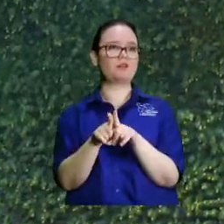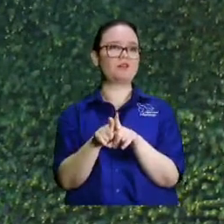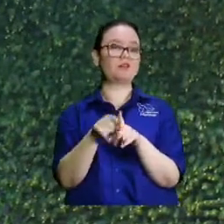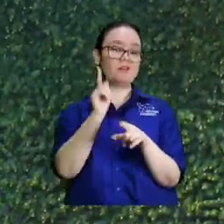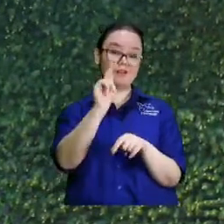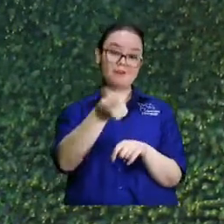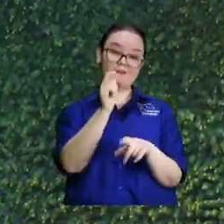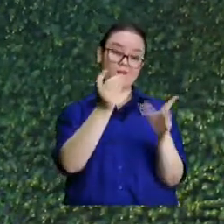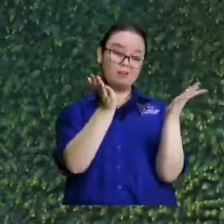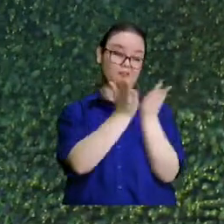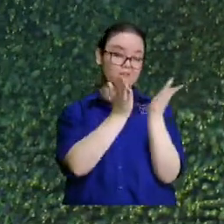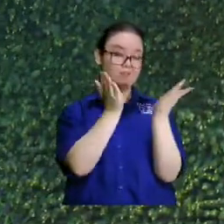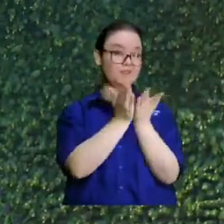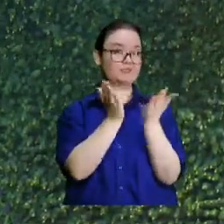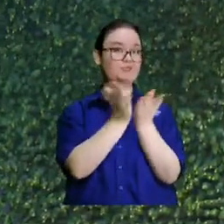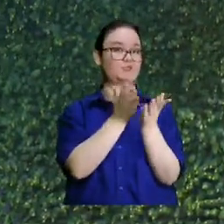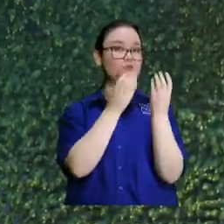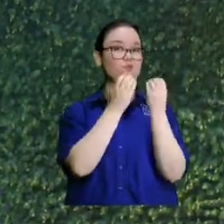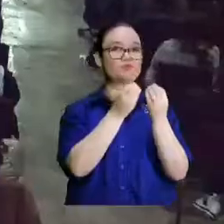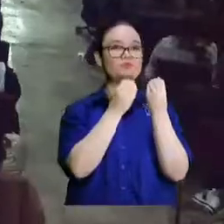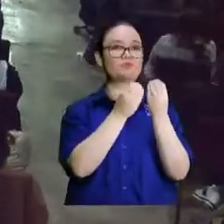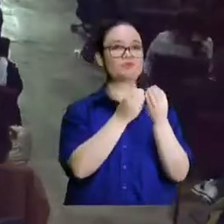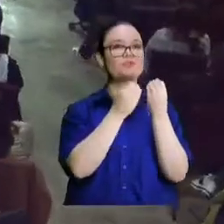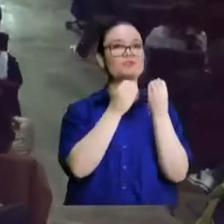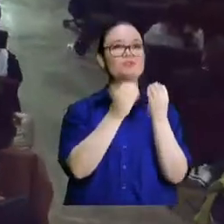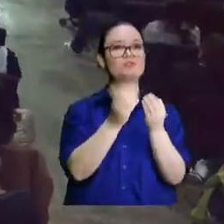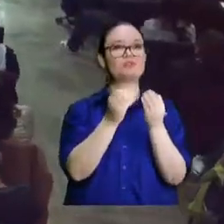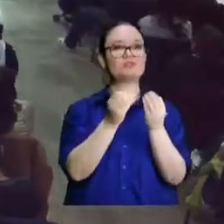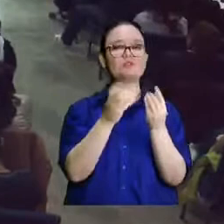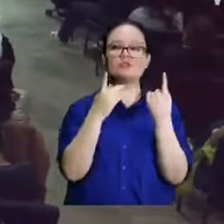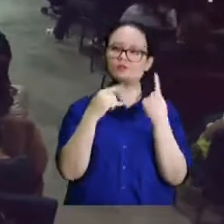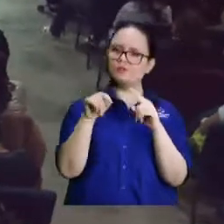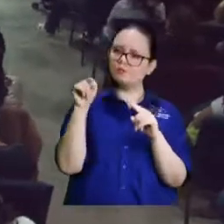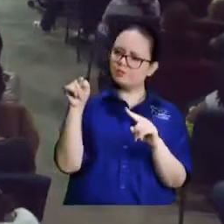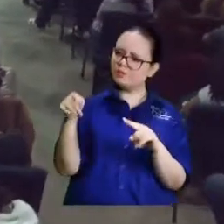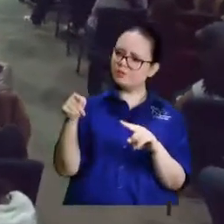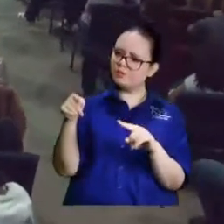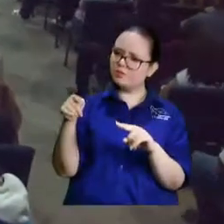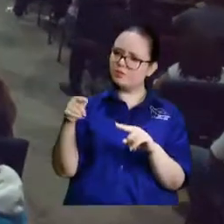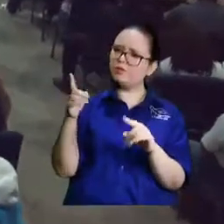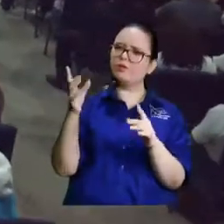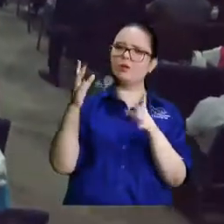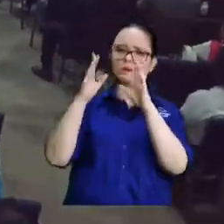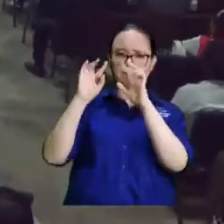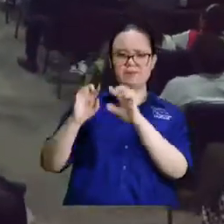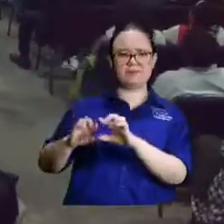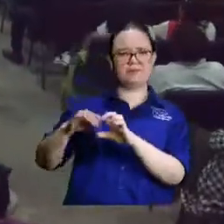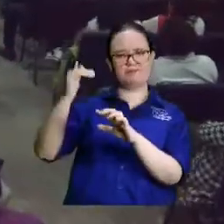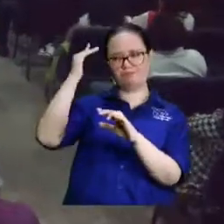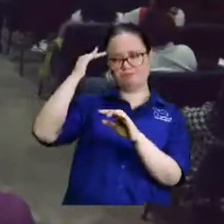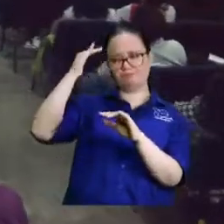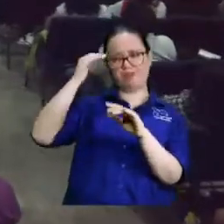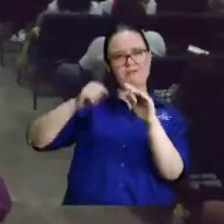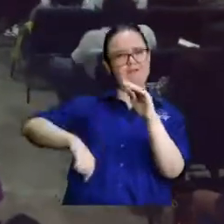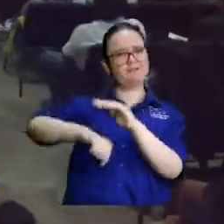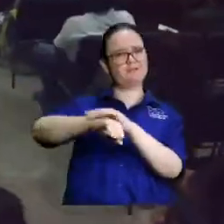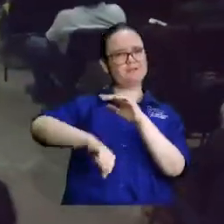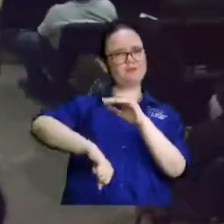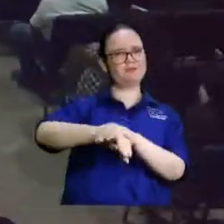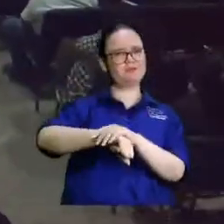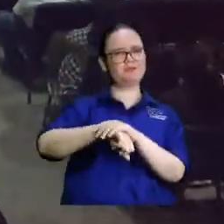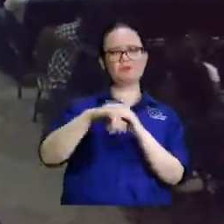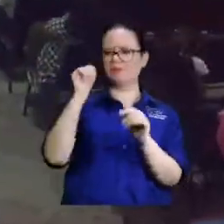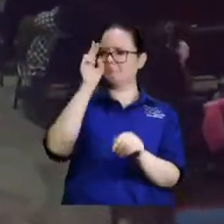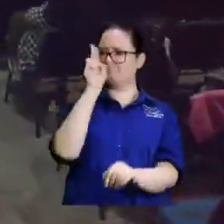mire mire son expertos hasta en fútbol y nunca han jugado un partido no lo que